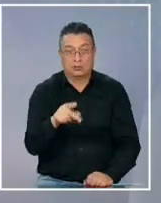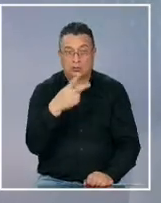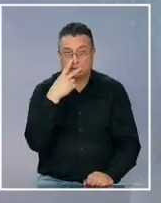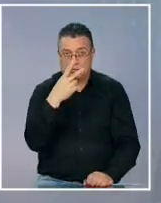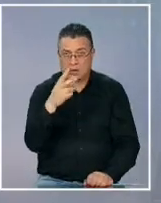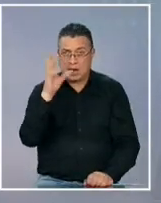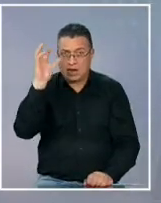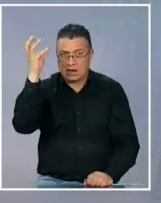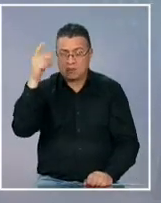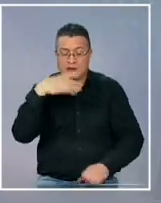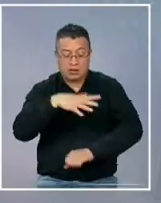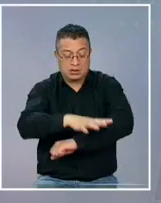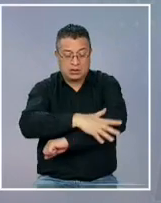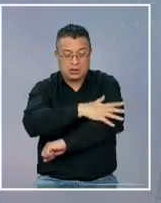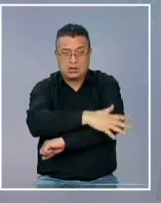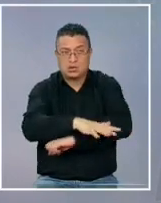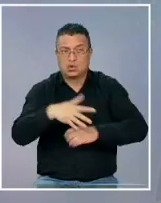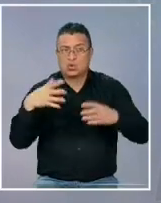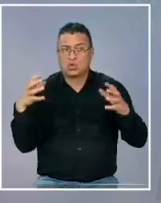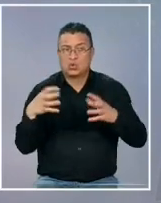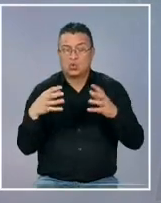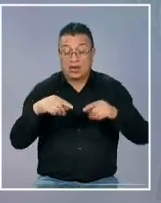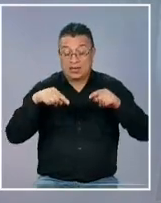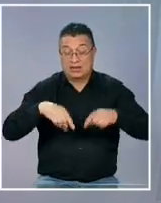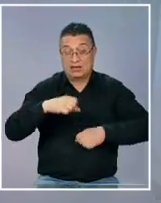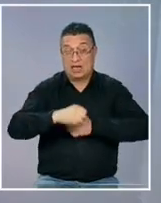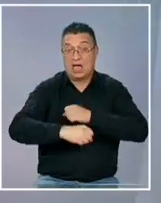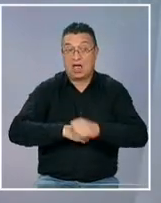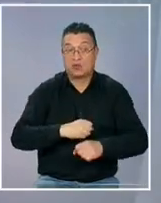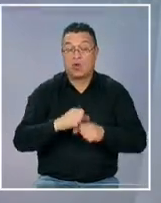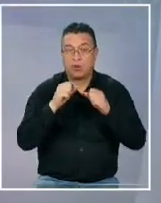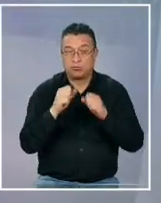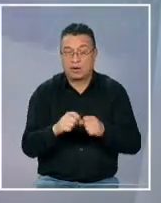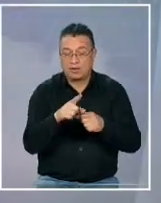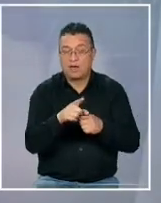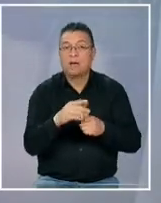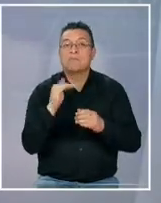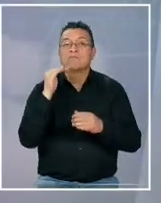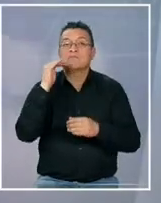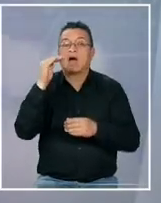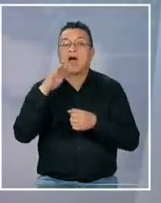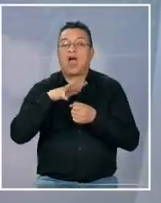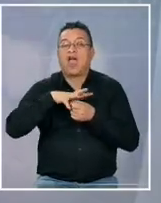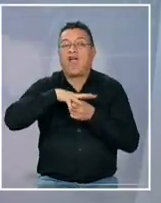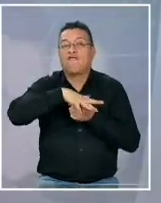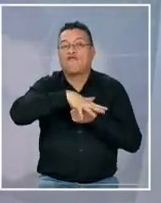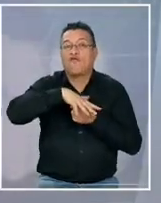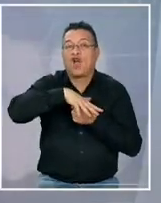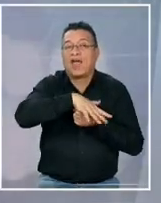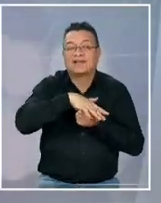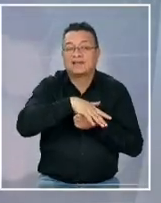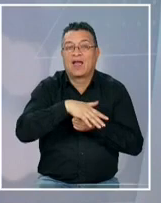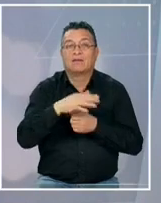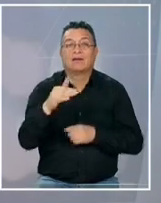climáticos que afectan al borde costero algo que este año se podría ver influenciado por el fenómeno del niño